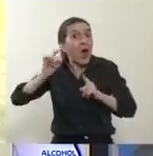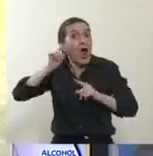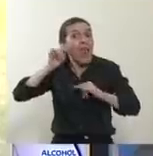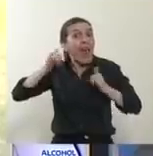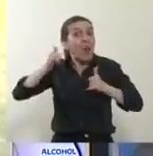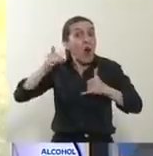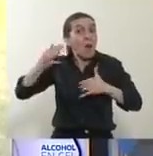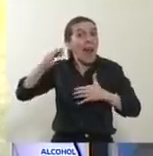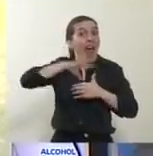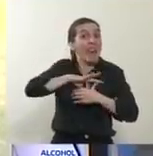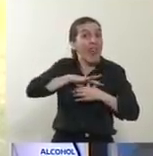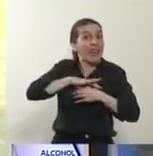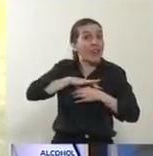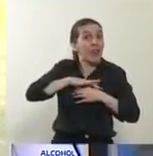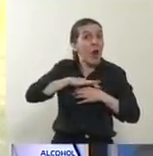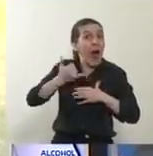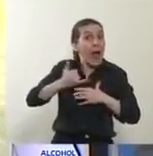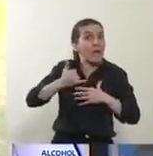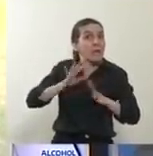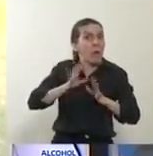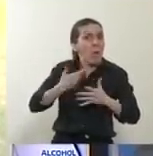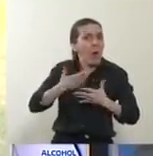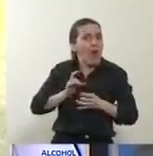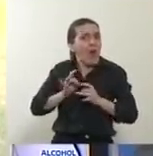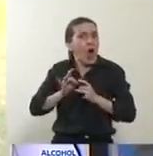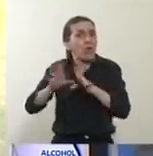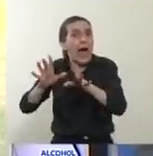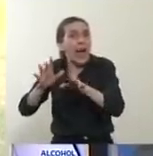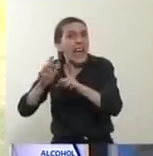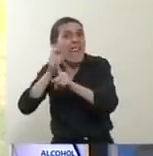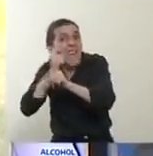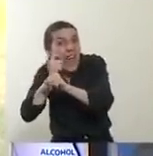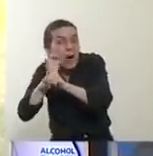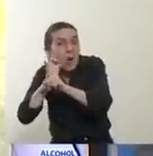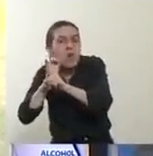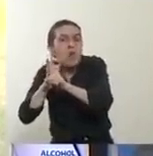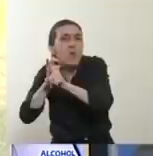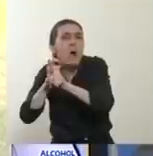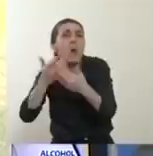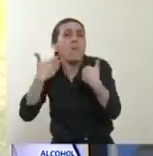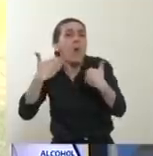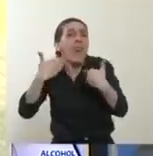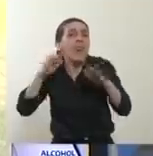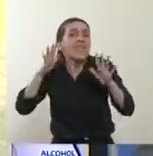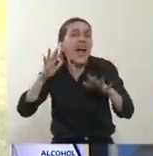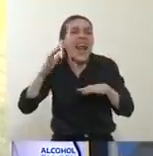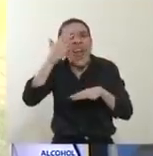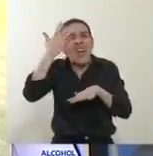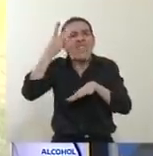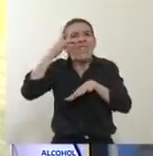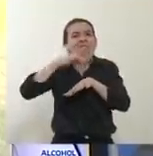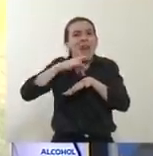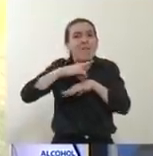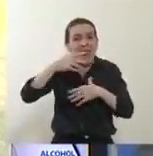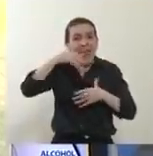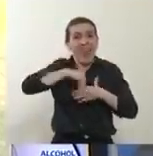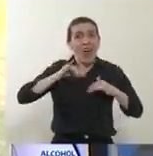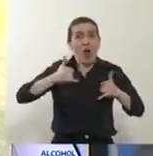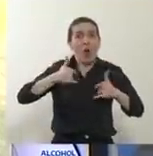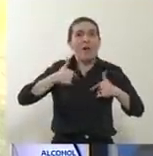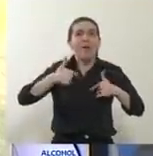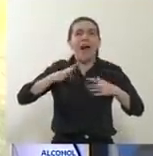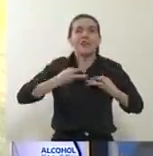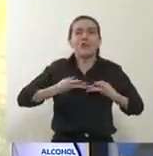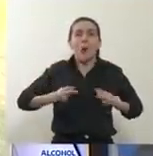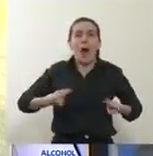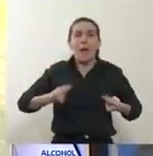adulto, esa enfermedad que parece ser más piadosa con el joven, es impiadosa con los